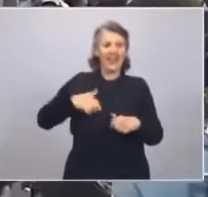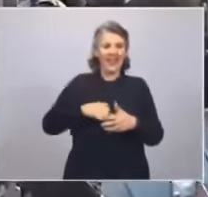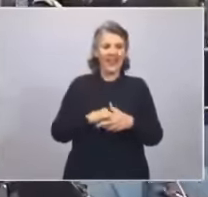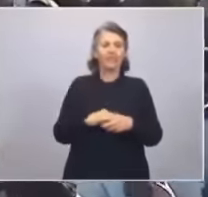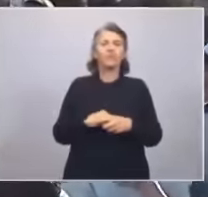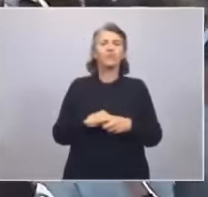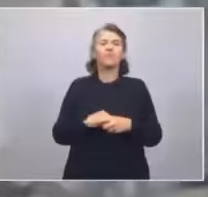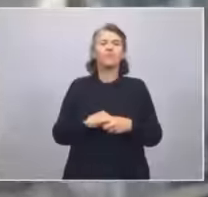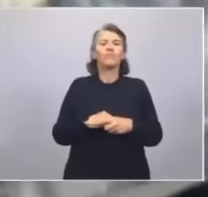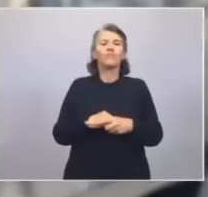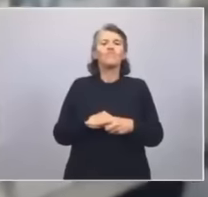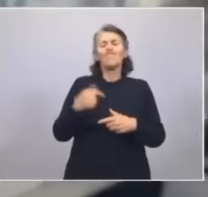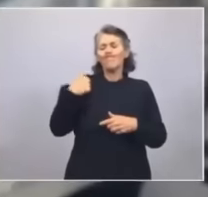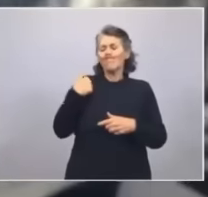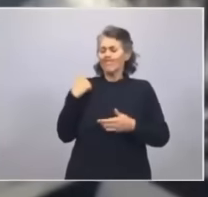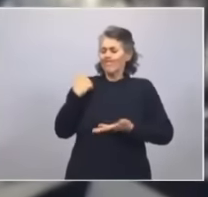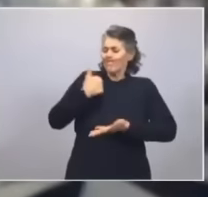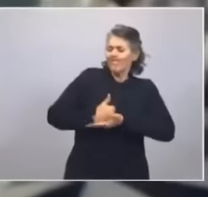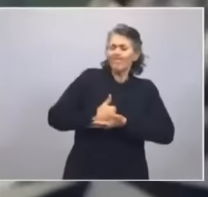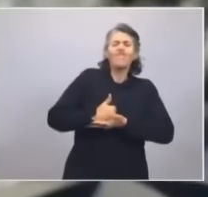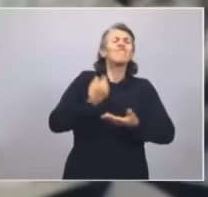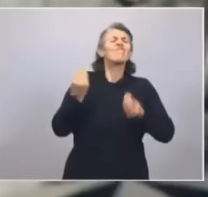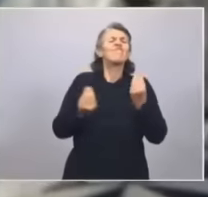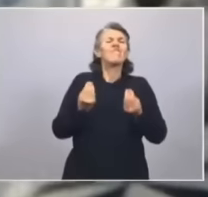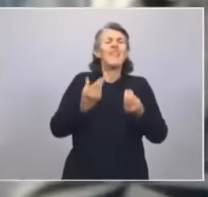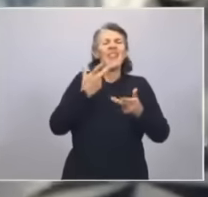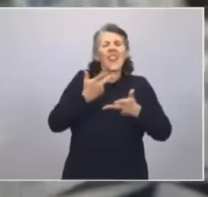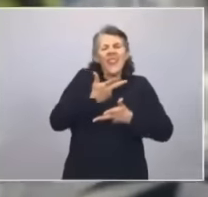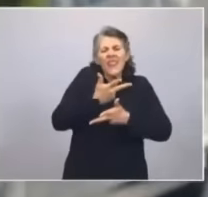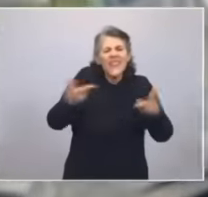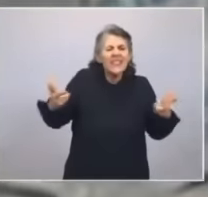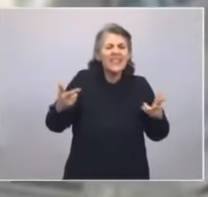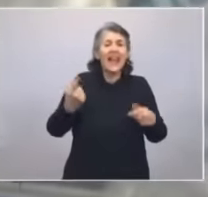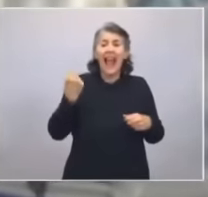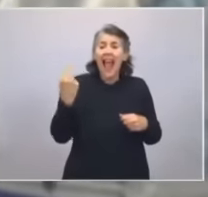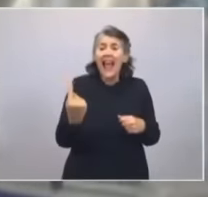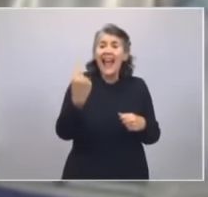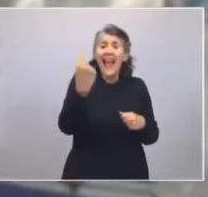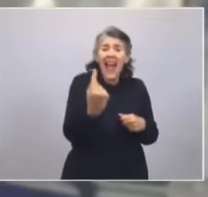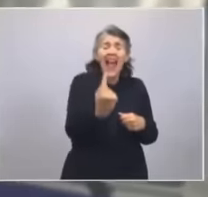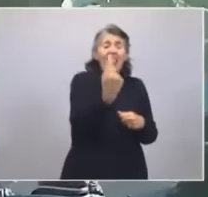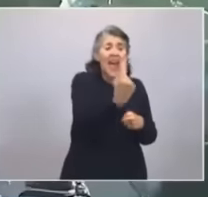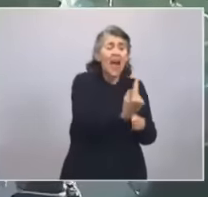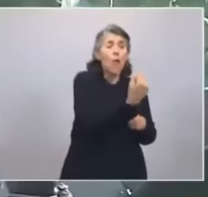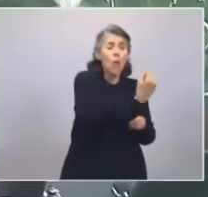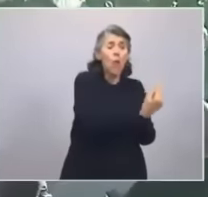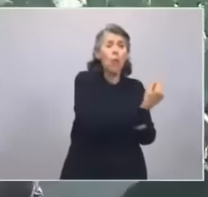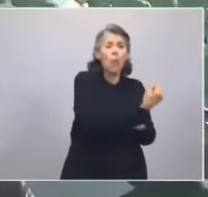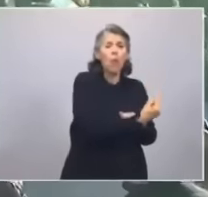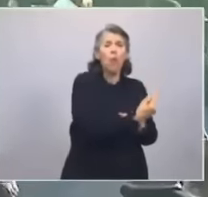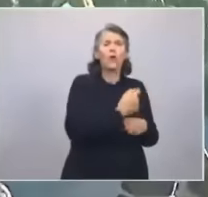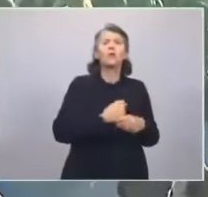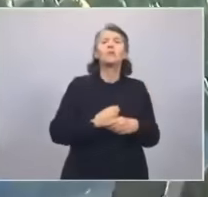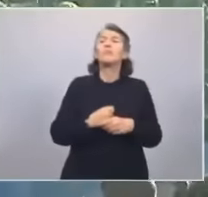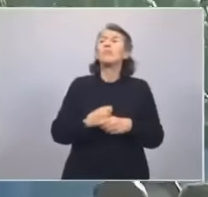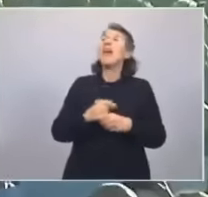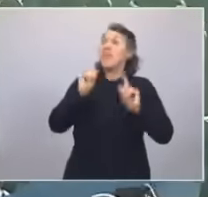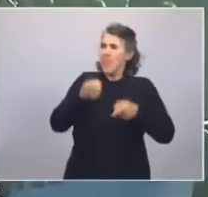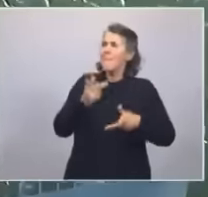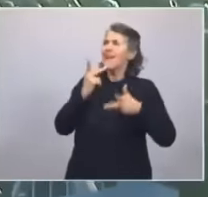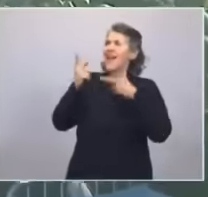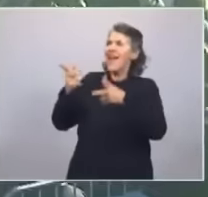a decirles a cada uno de ustedes, a Axel,